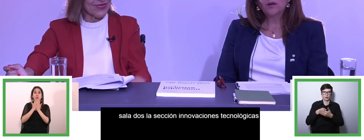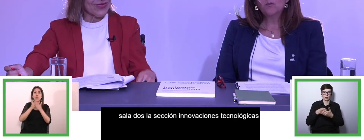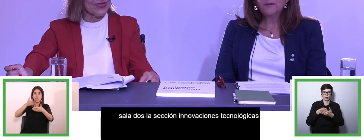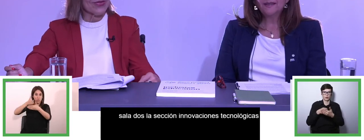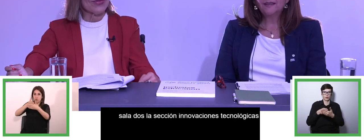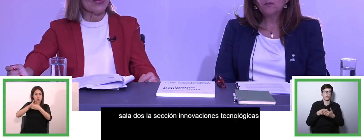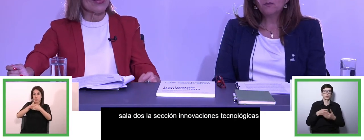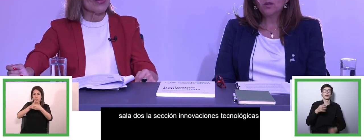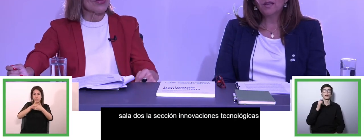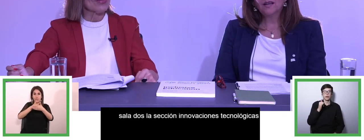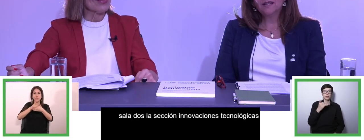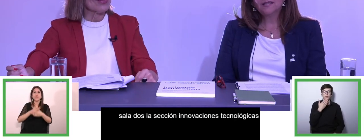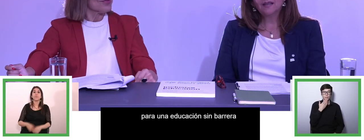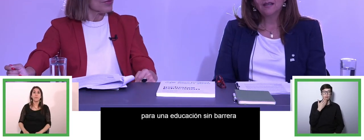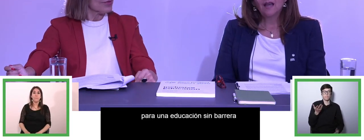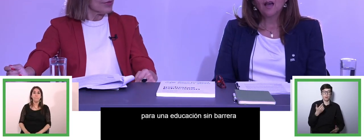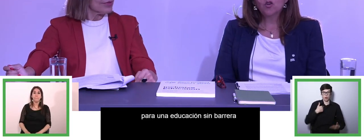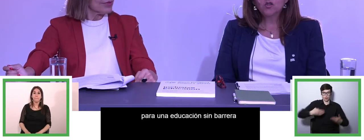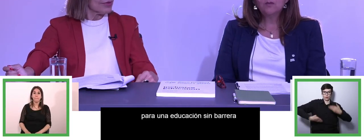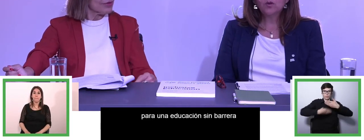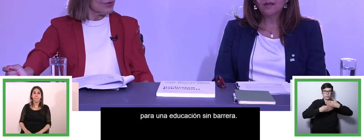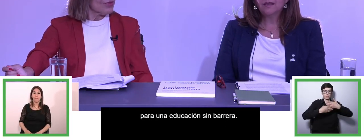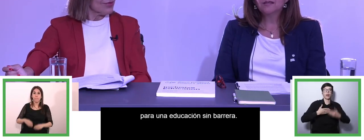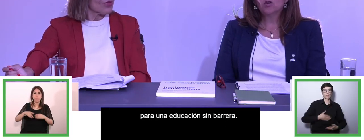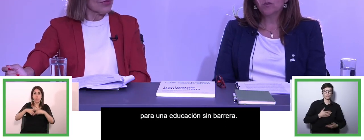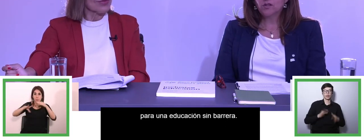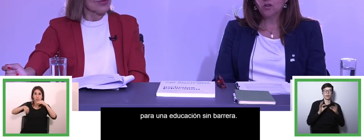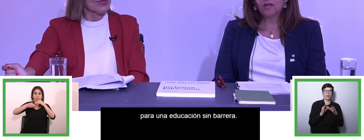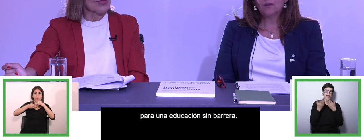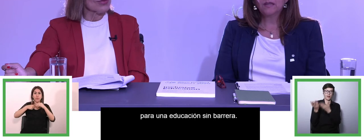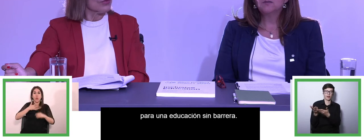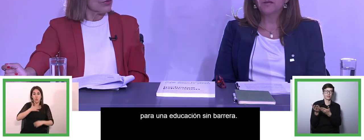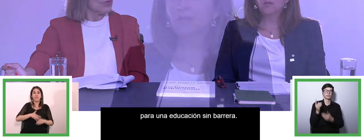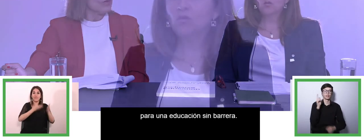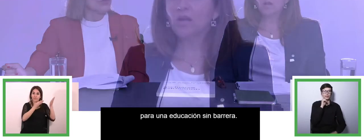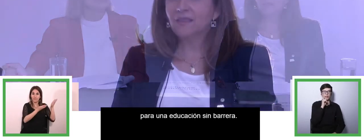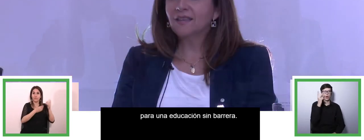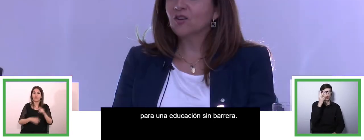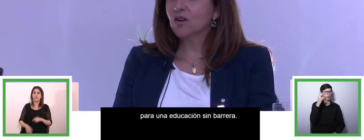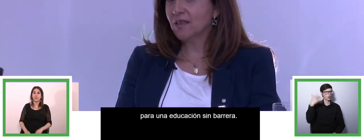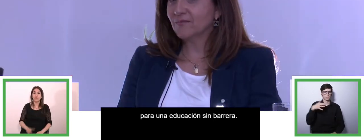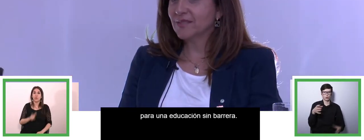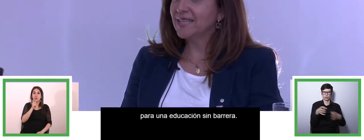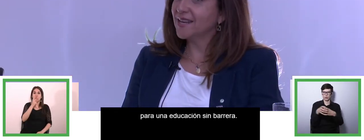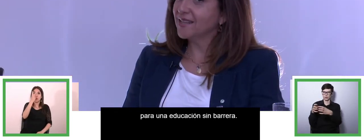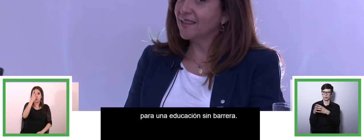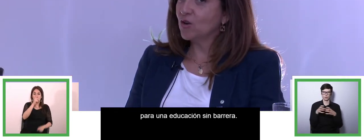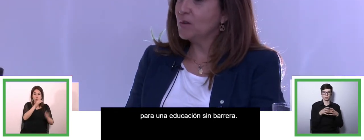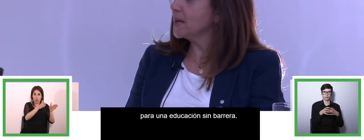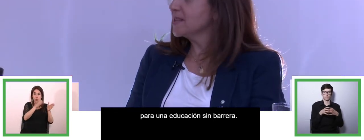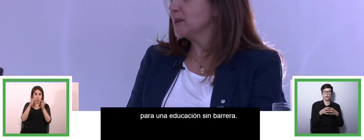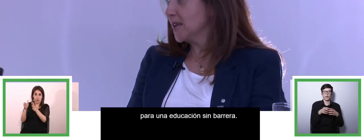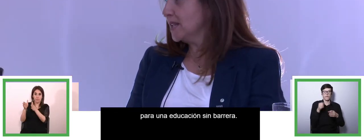Y para complementar, también me gustaría agradecer a dos importantes agrupaciones que participarán durante esta jornada. La trata